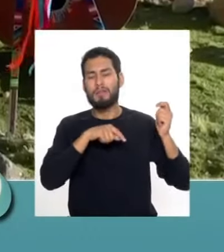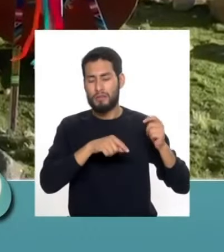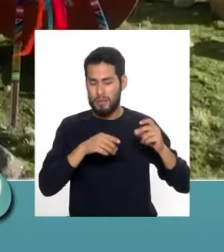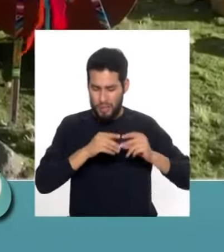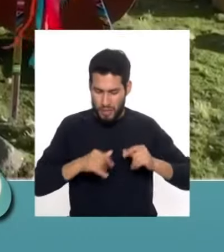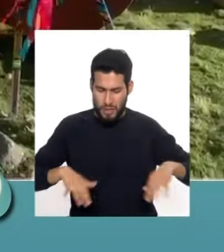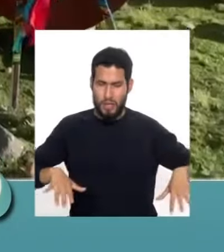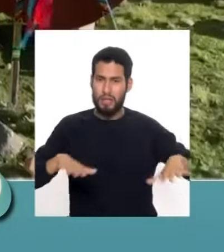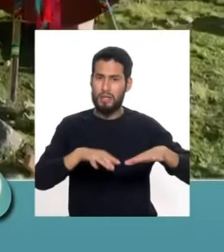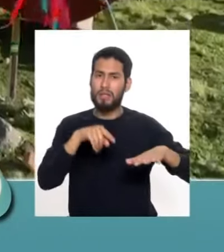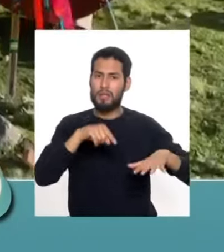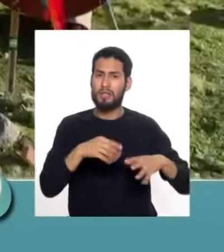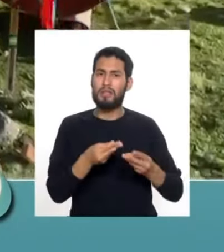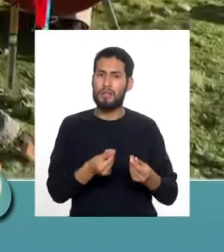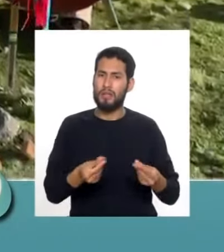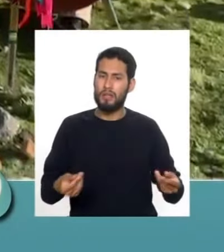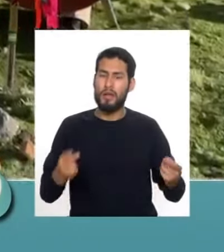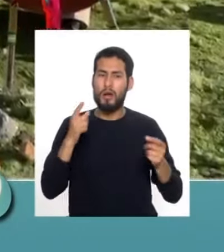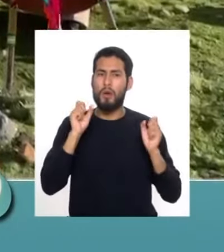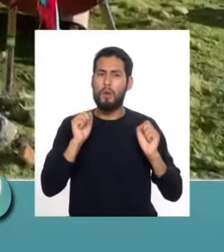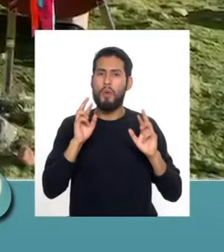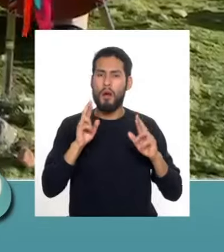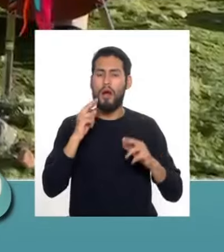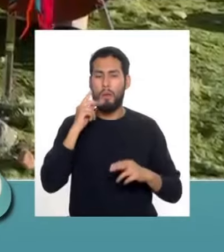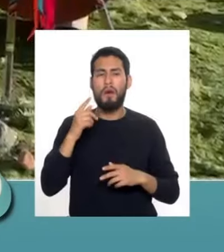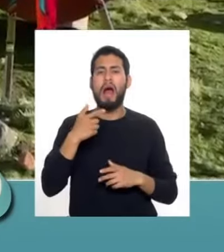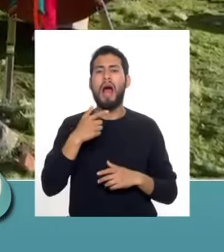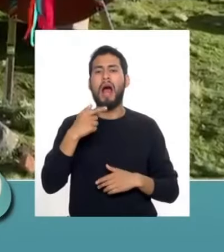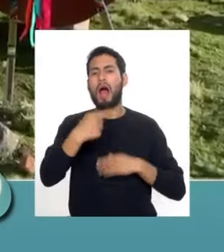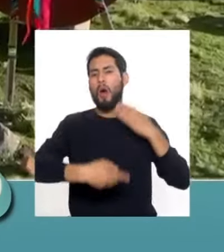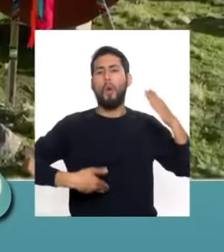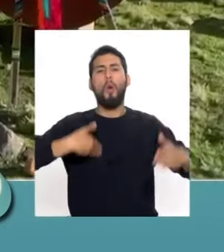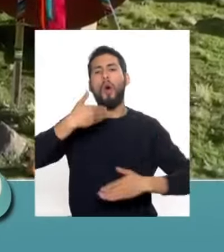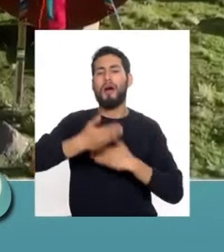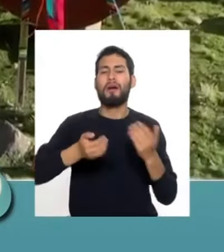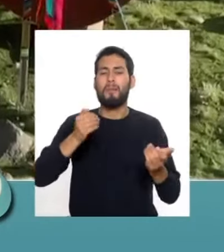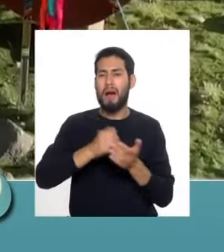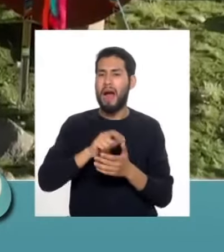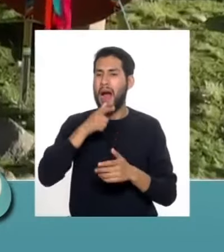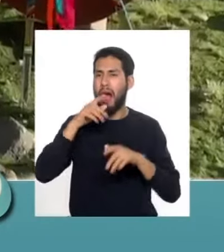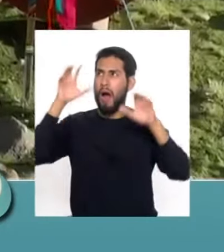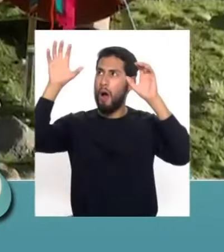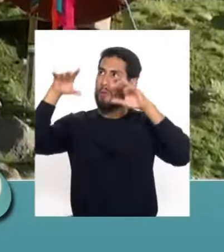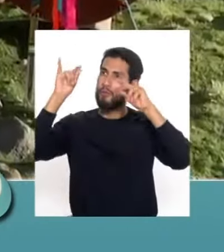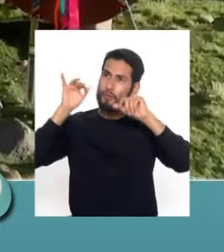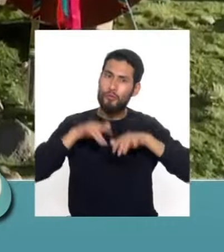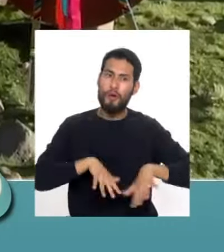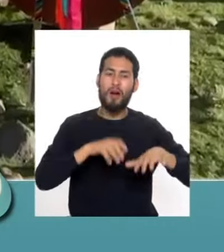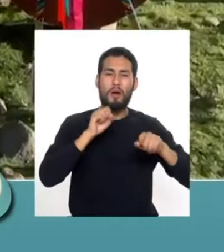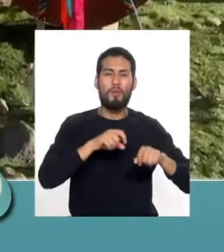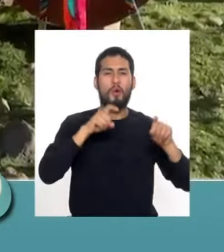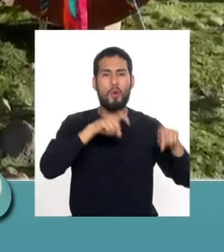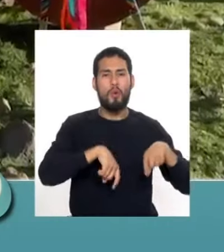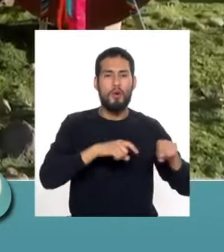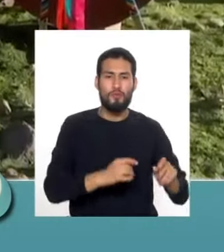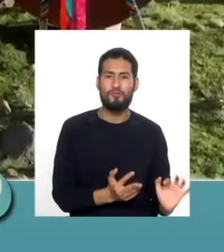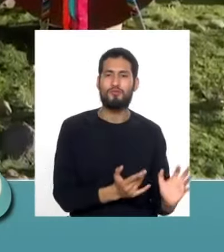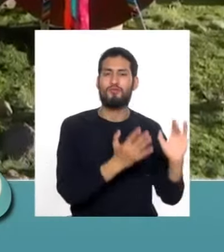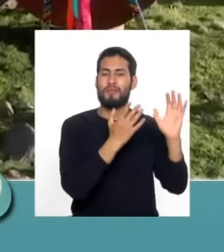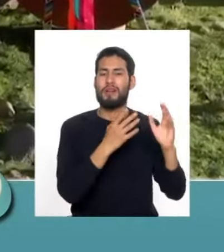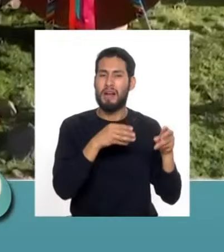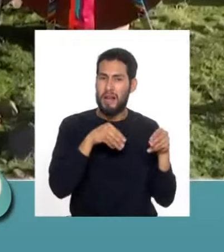¿no?, con los mejores frutos, para que haya un buen ciclo agrícola, haya abundante agua, ¿no?, y lo que es la parte de los